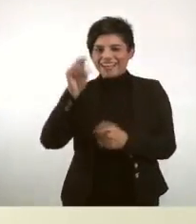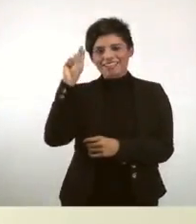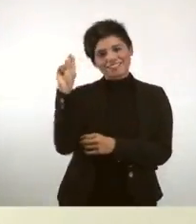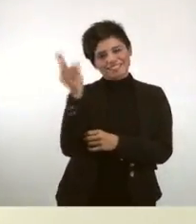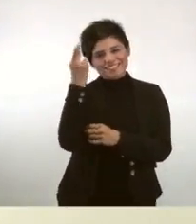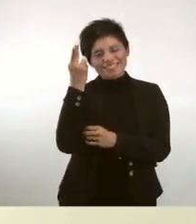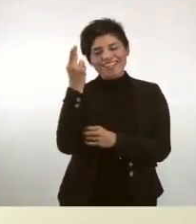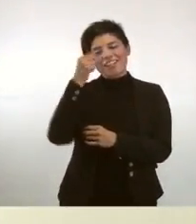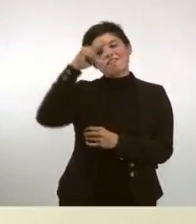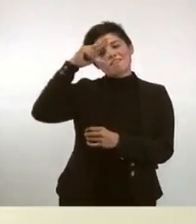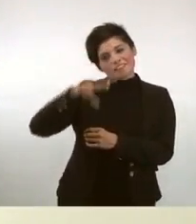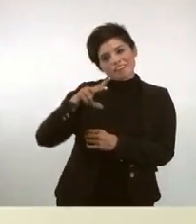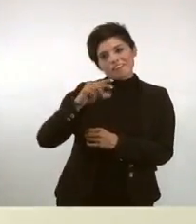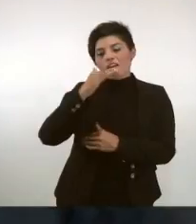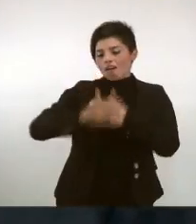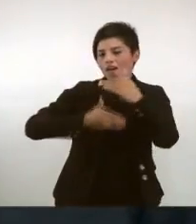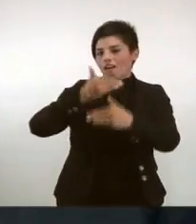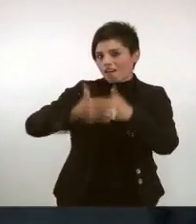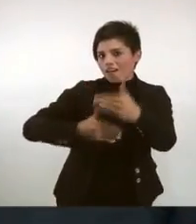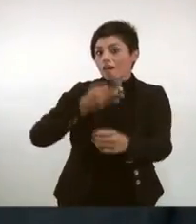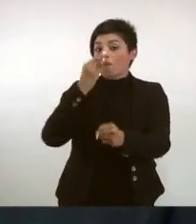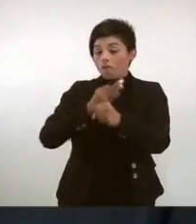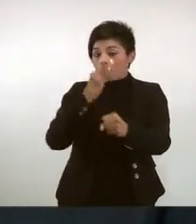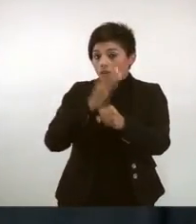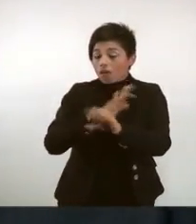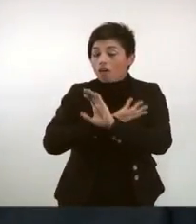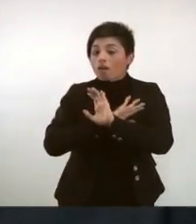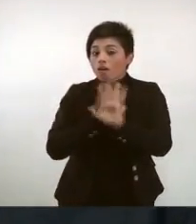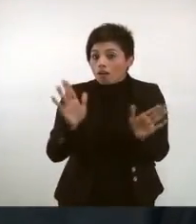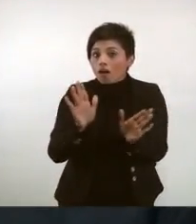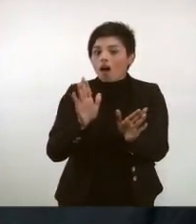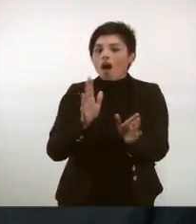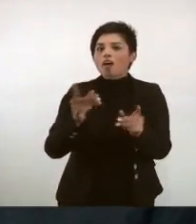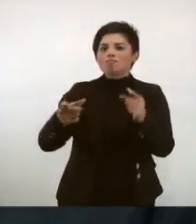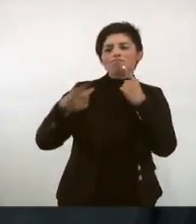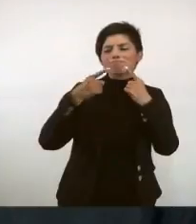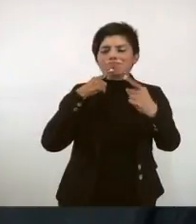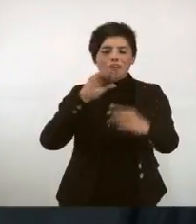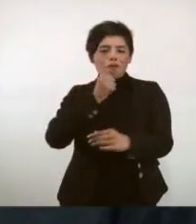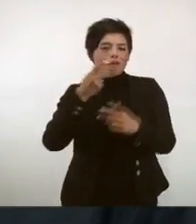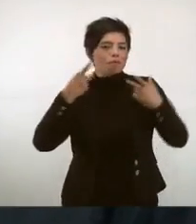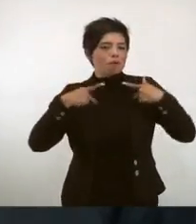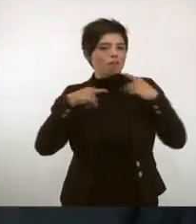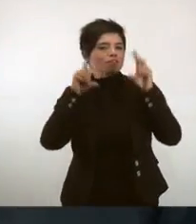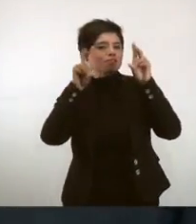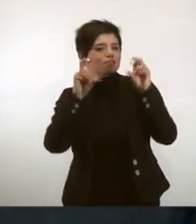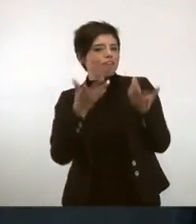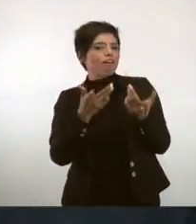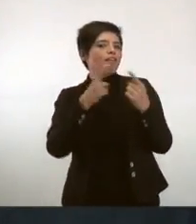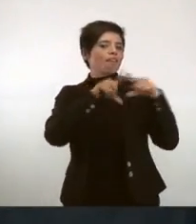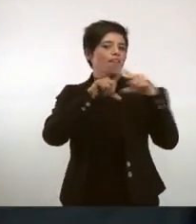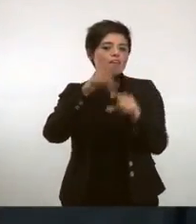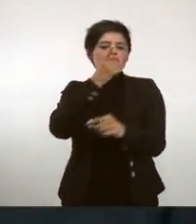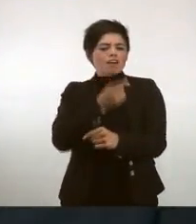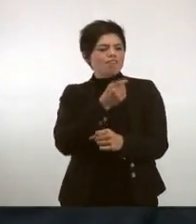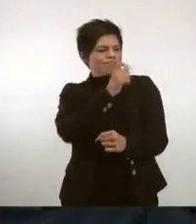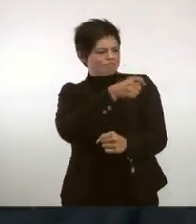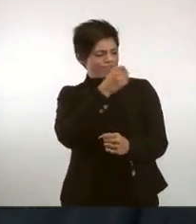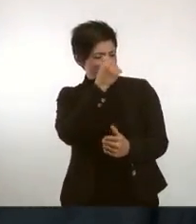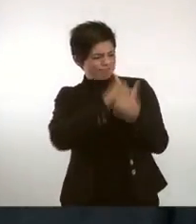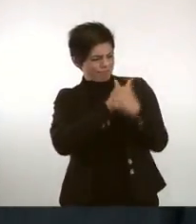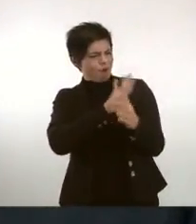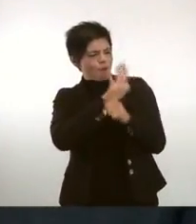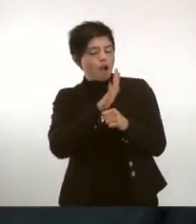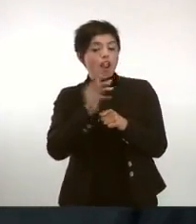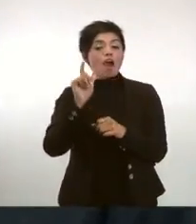UNA de México, estoy avanzando. Actualmente, bueno, dialogo con las personas o hablo de un tema que tenga que ver con la carrera. ¿Y qué estás